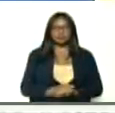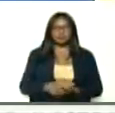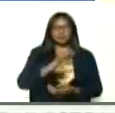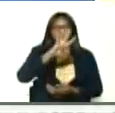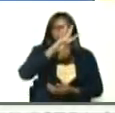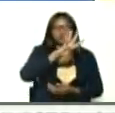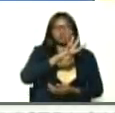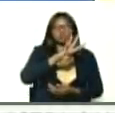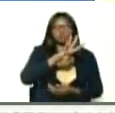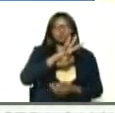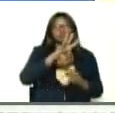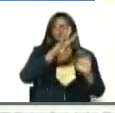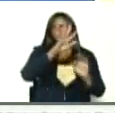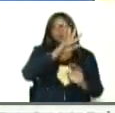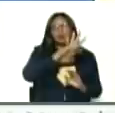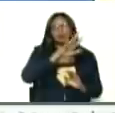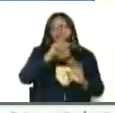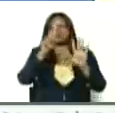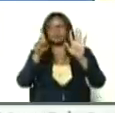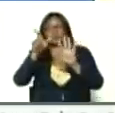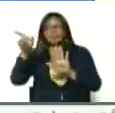456 recuperados, día,